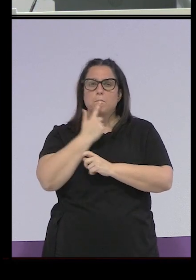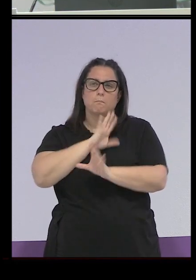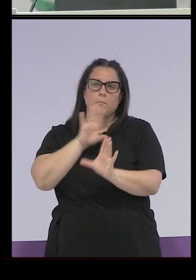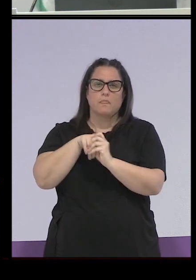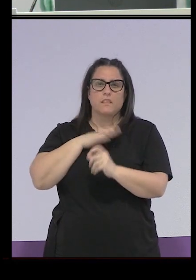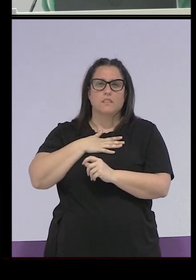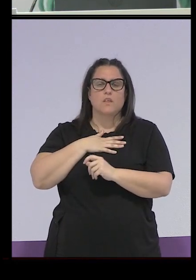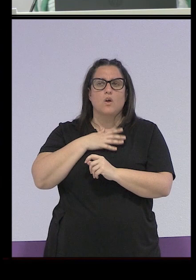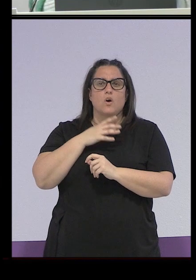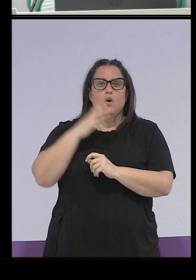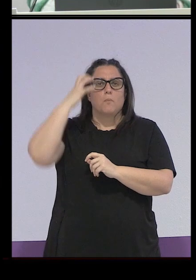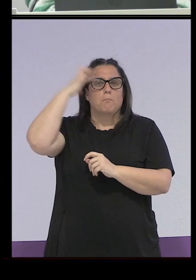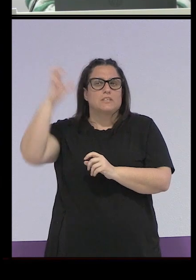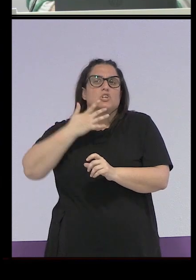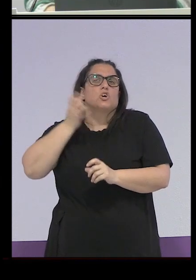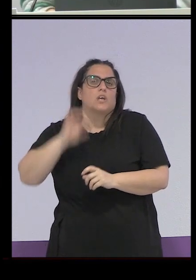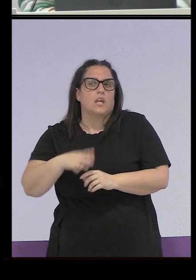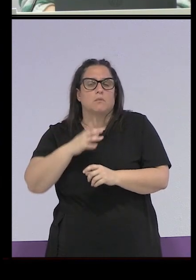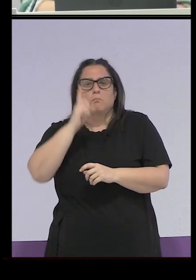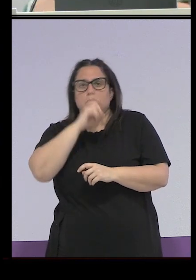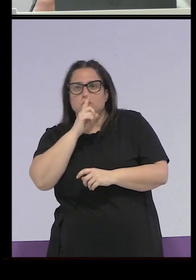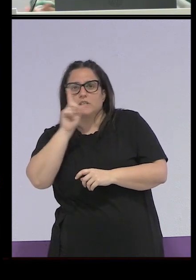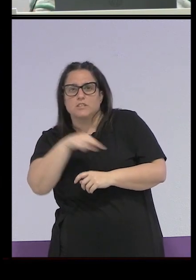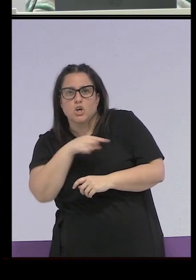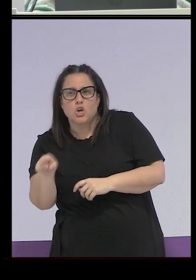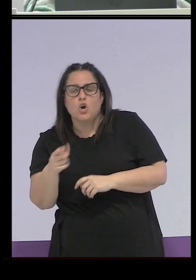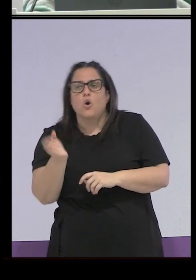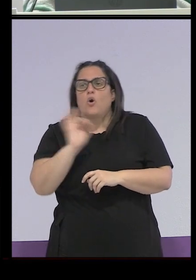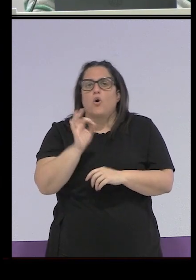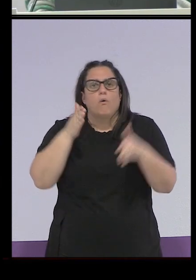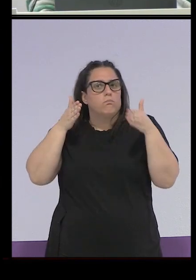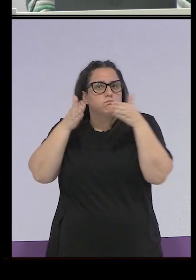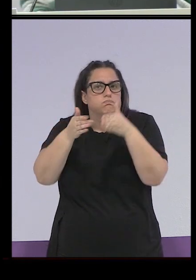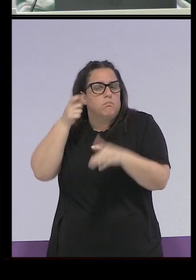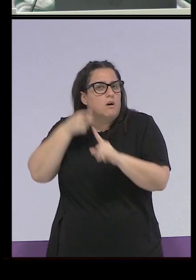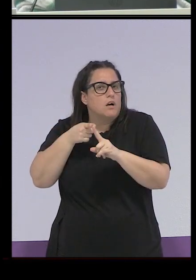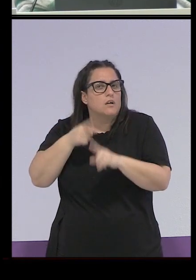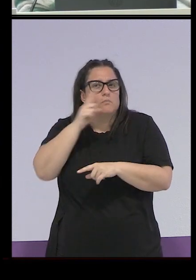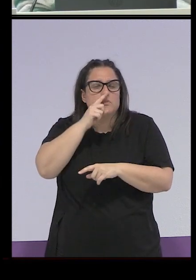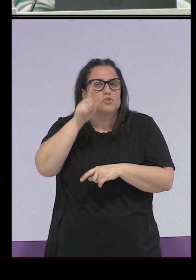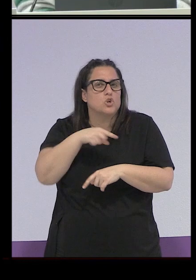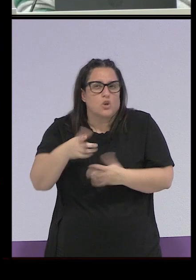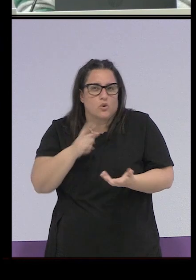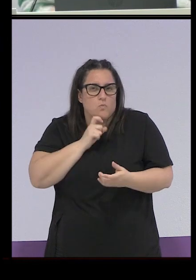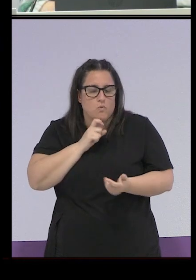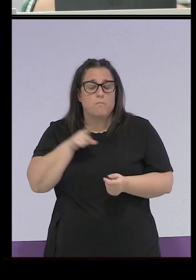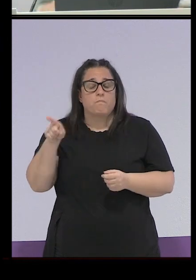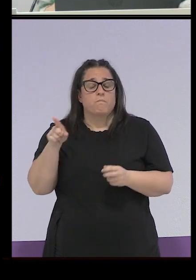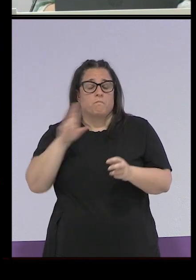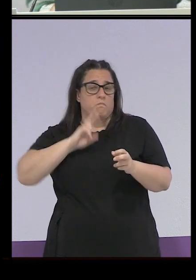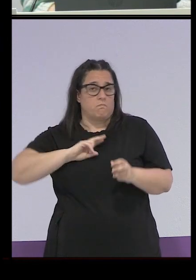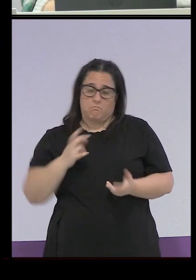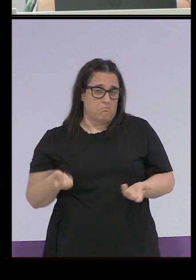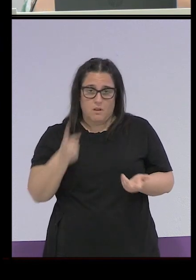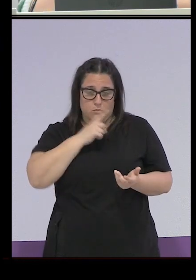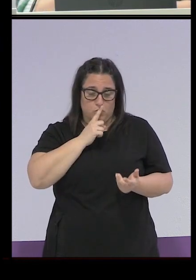Patronato, ¿no? Si eran prostitutas o no eran prostitutas, si es verdad que estaban tan enfocadas en esto, pues ella me decía, por ejemplo, que no